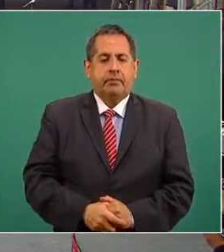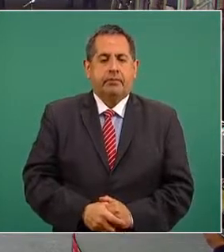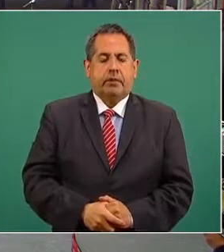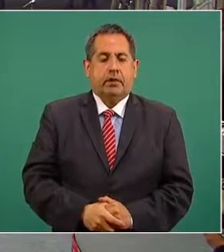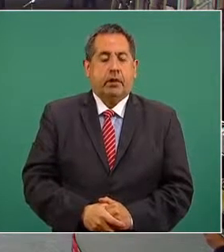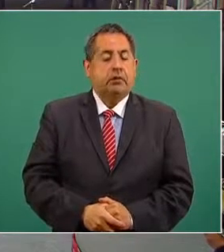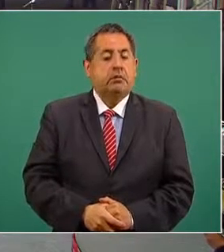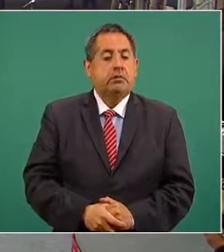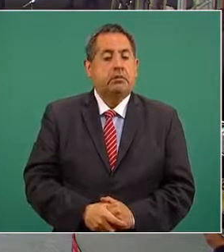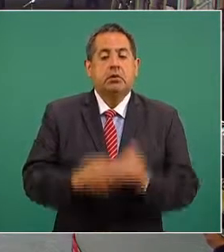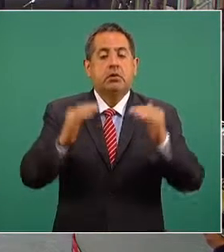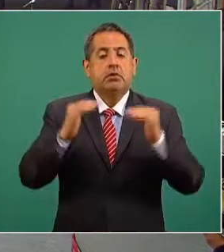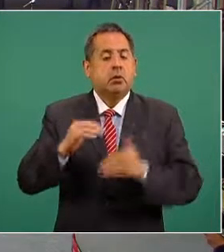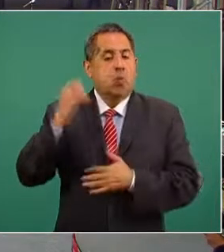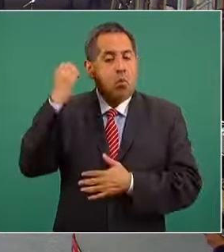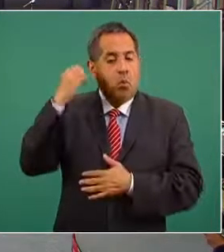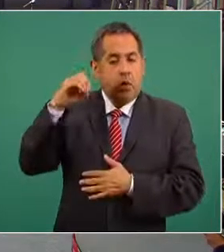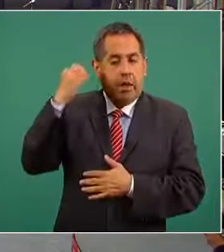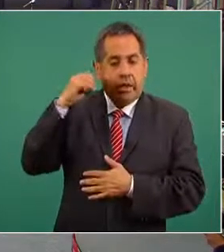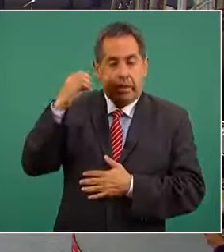vamos a Oaxaca